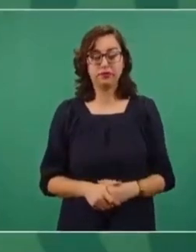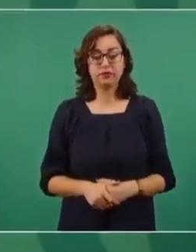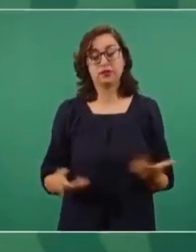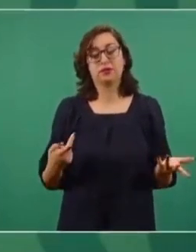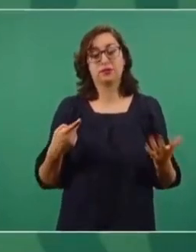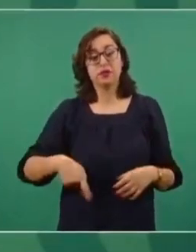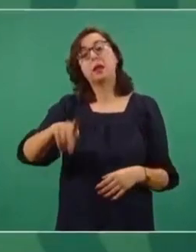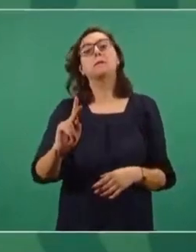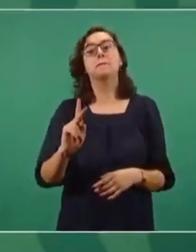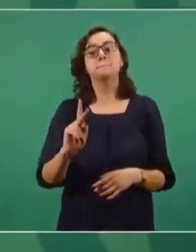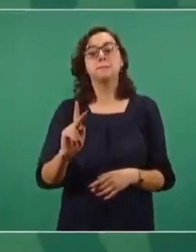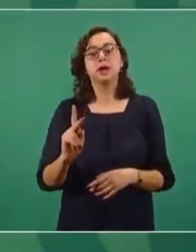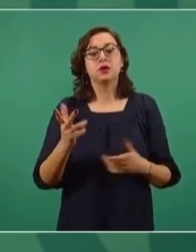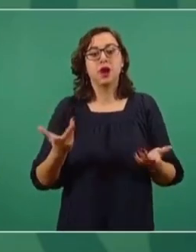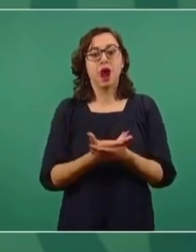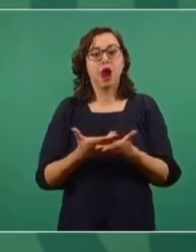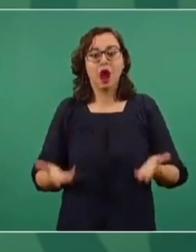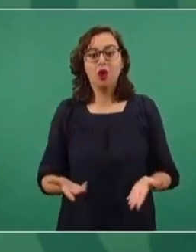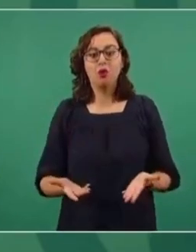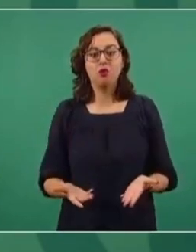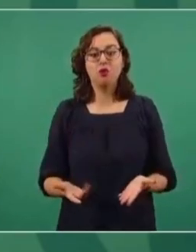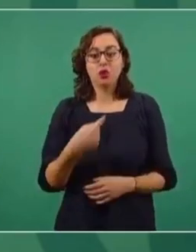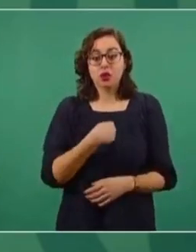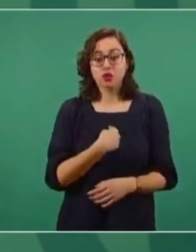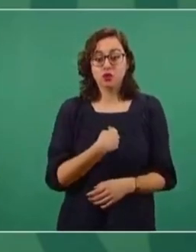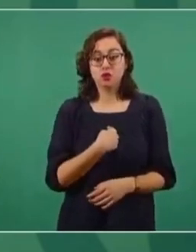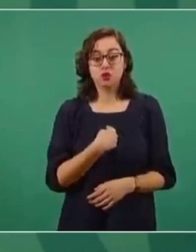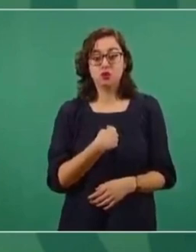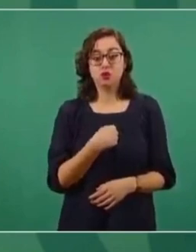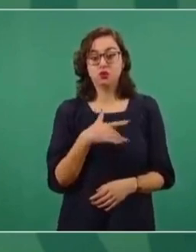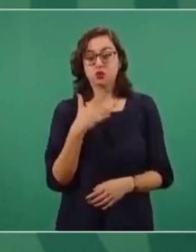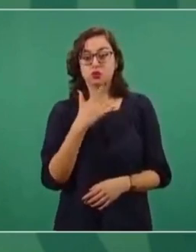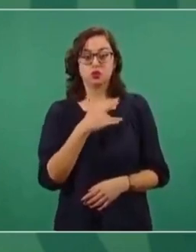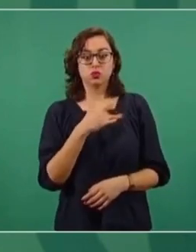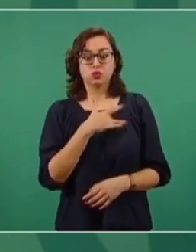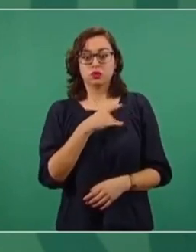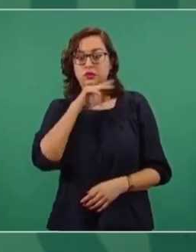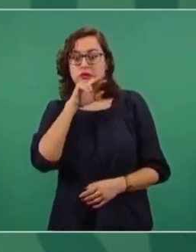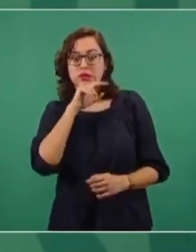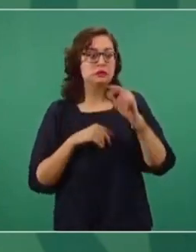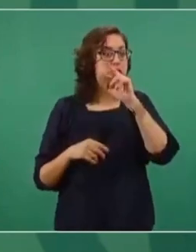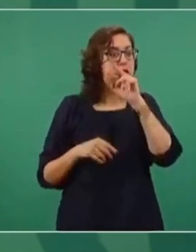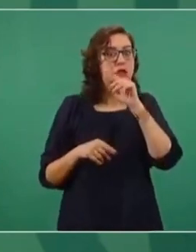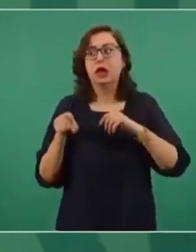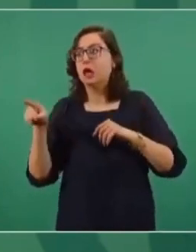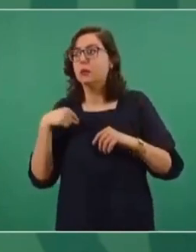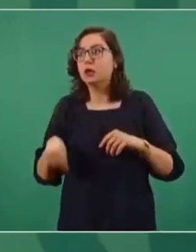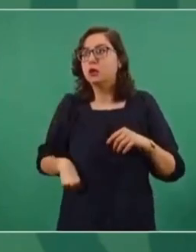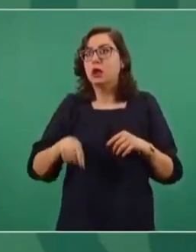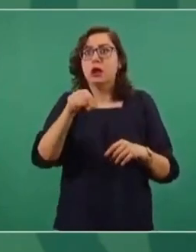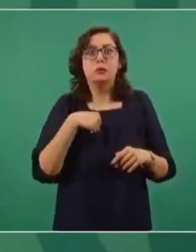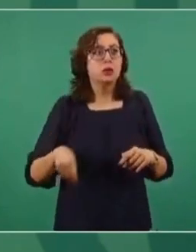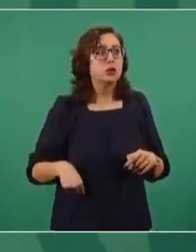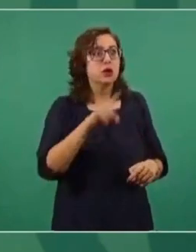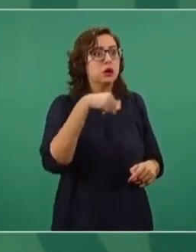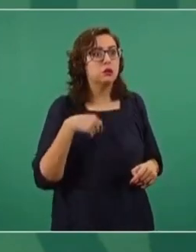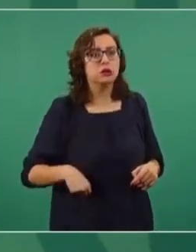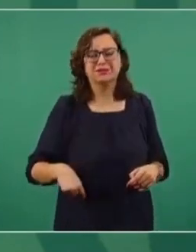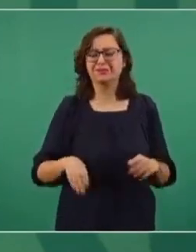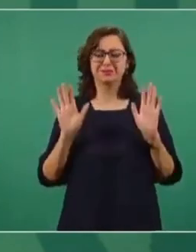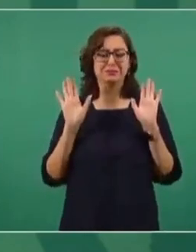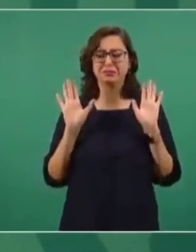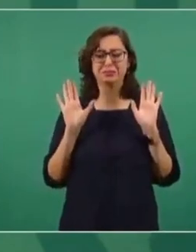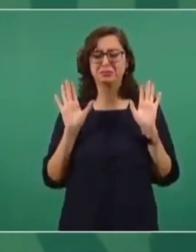modo que yo me esté preocupando tanto por esas opiniones. Me ocupo